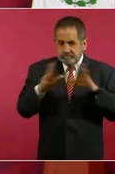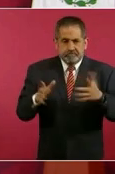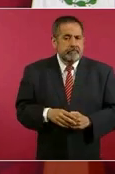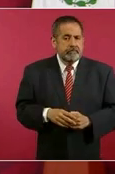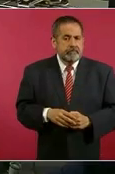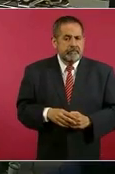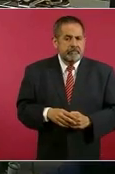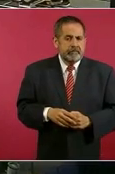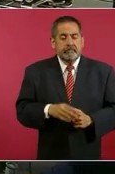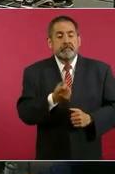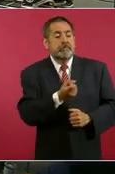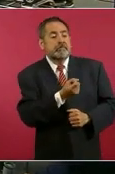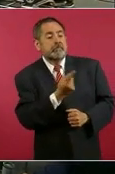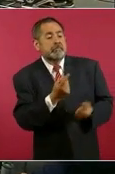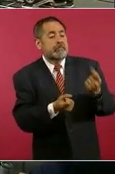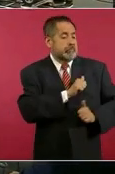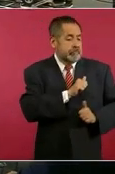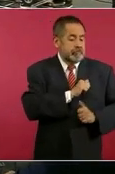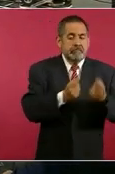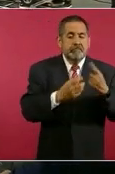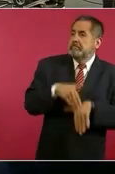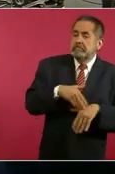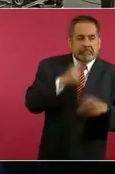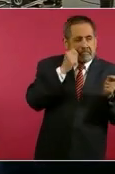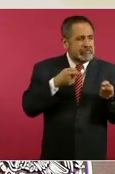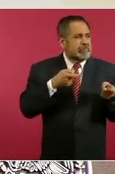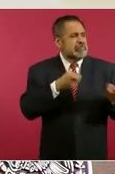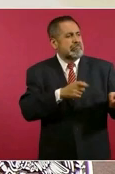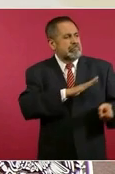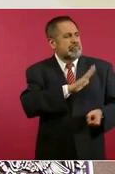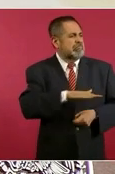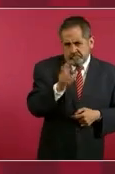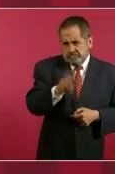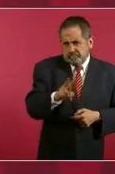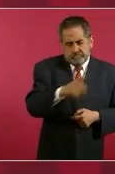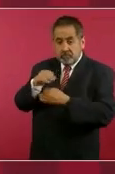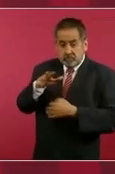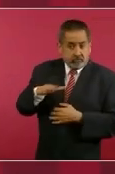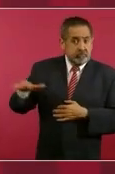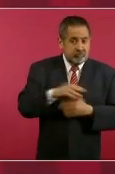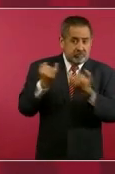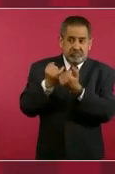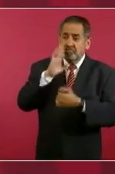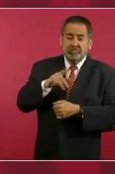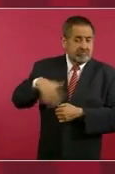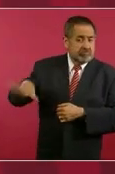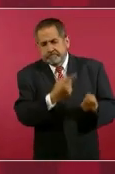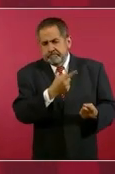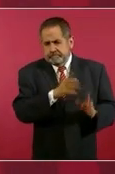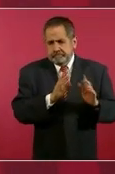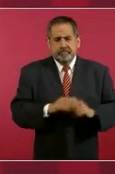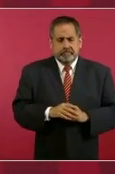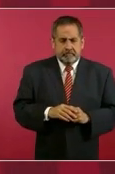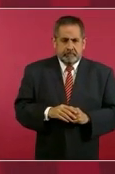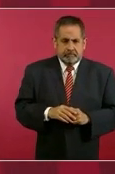No porque unos soldados, unos oficiales de un batallón actúen de manera delictiva. Ya se va a manchar a toda la institución.